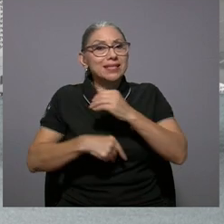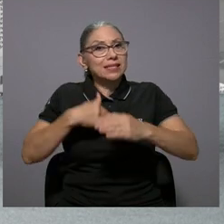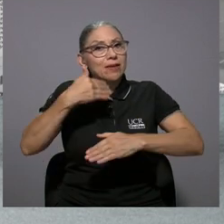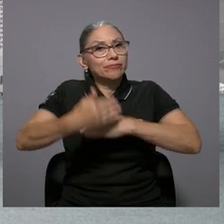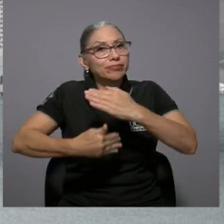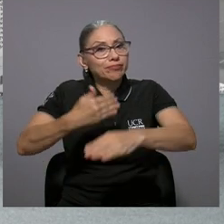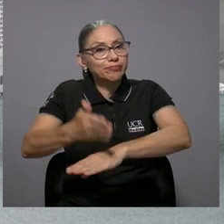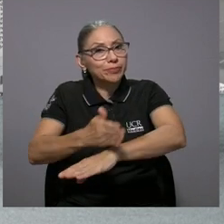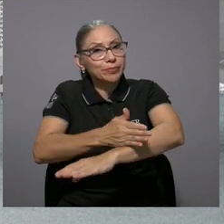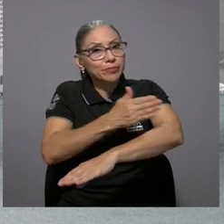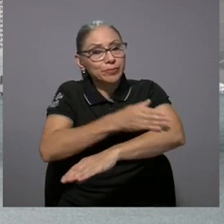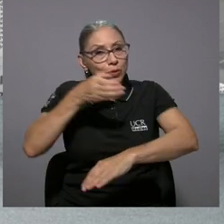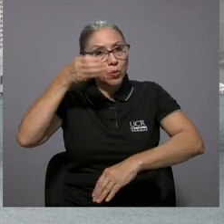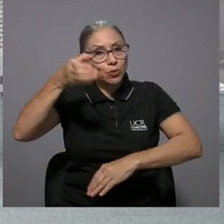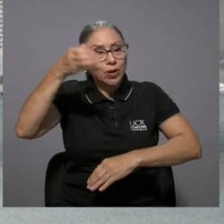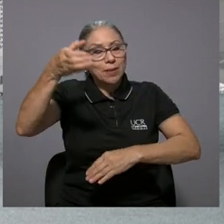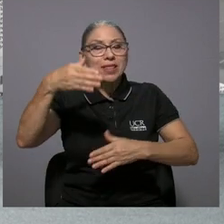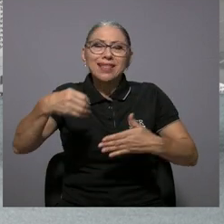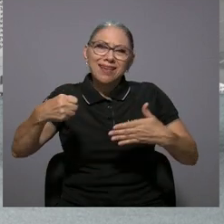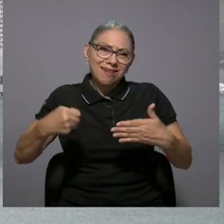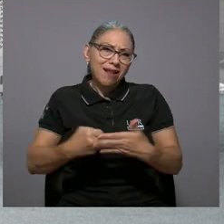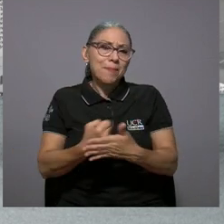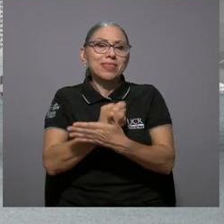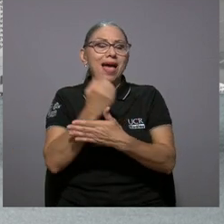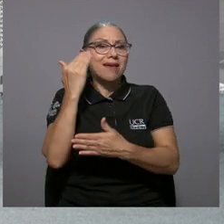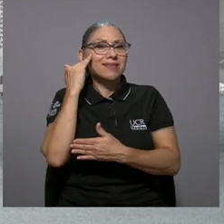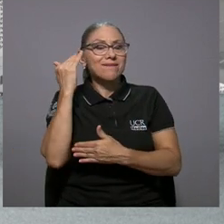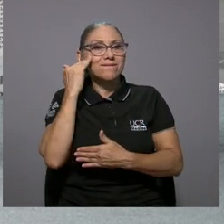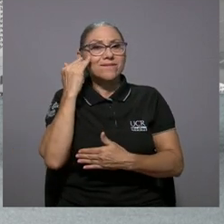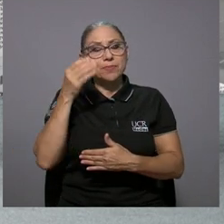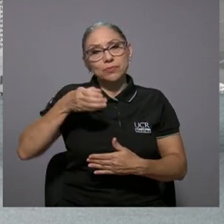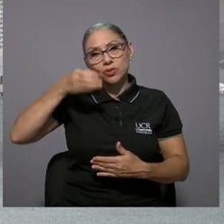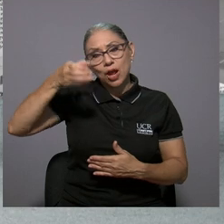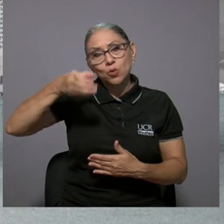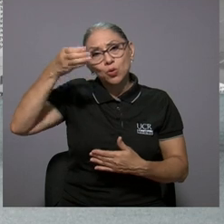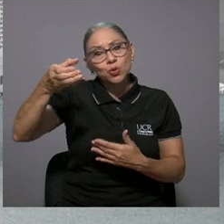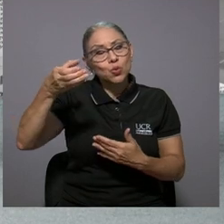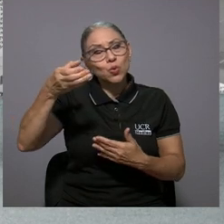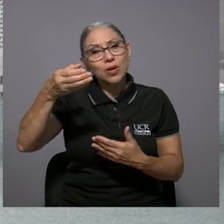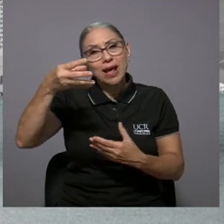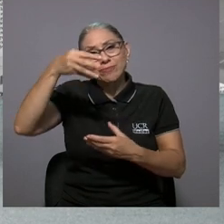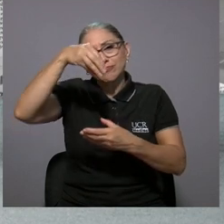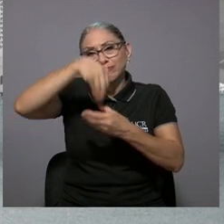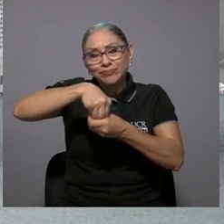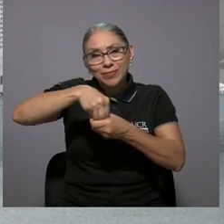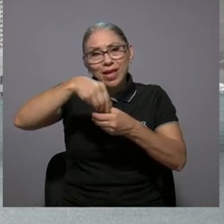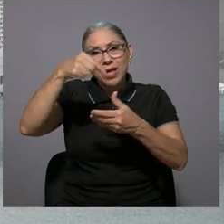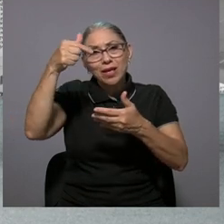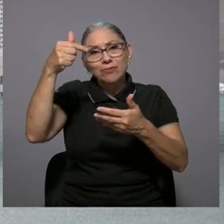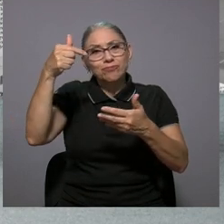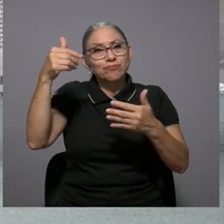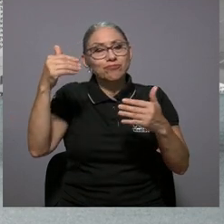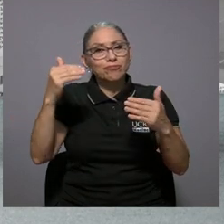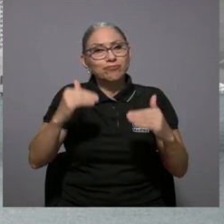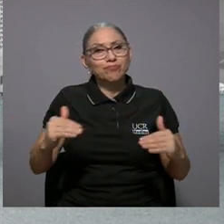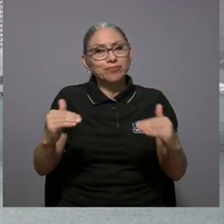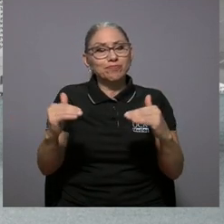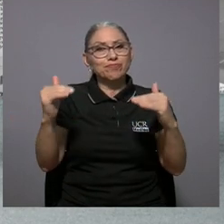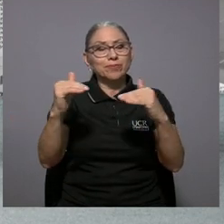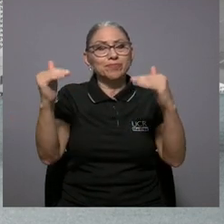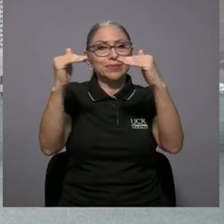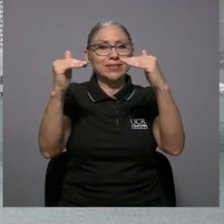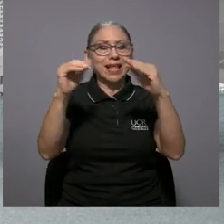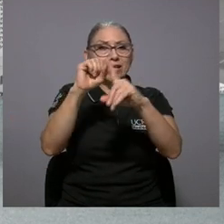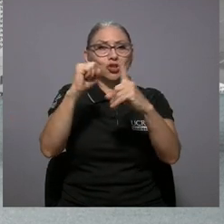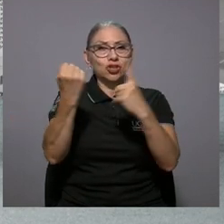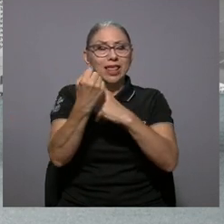país que floreciera culturalmente. Lamentablemente, pues sabemos que la cultura abarca toda